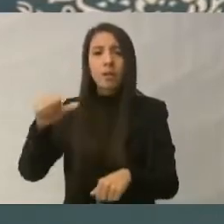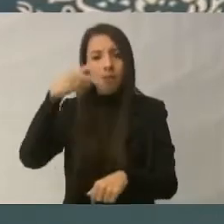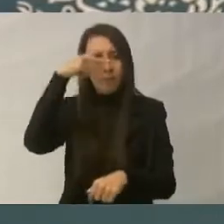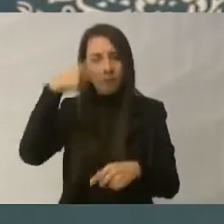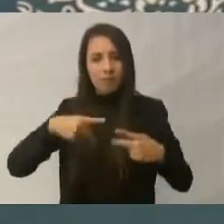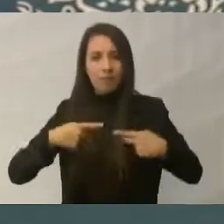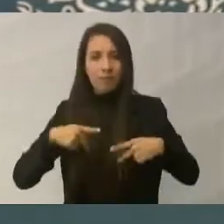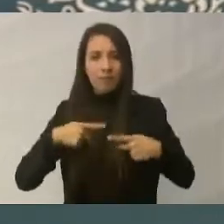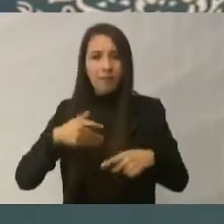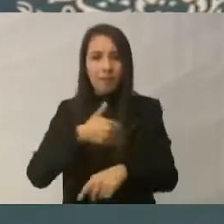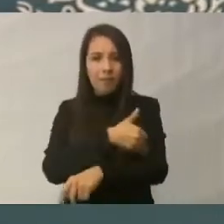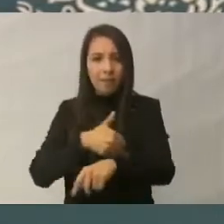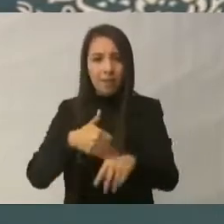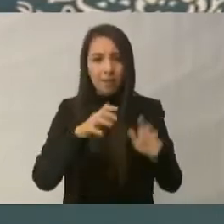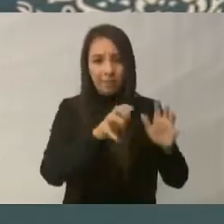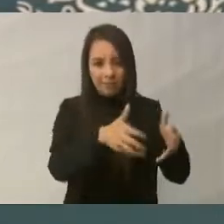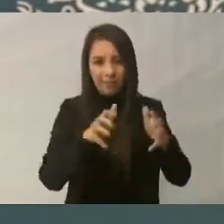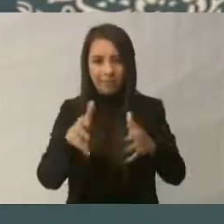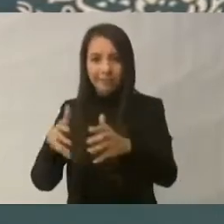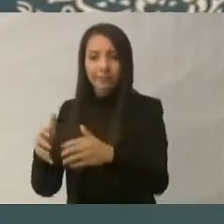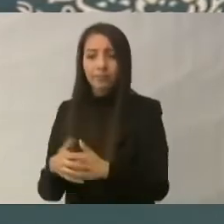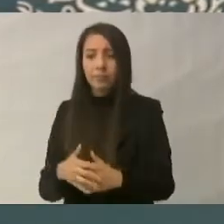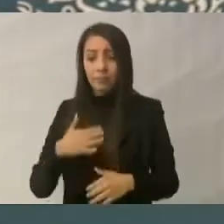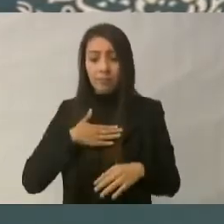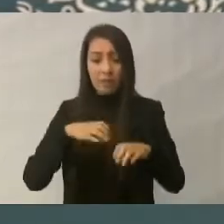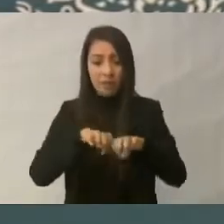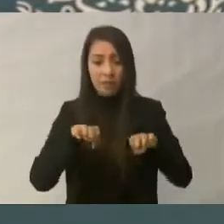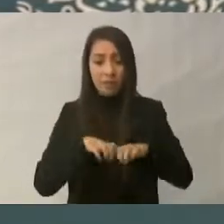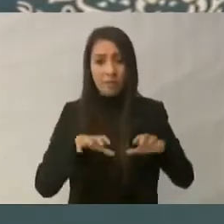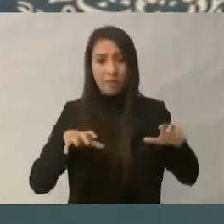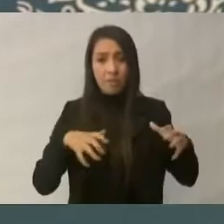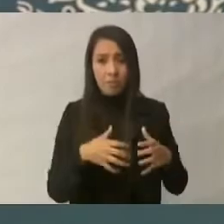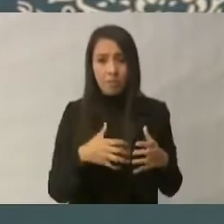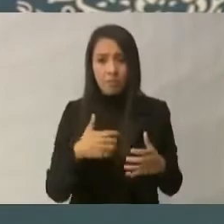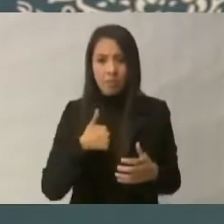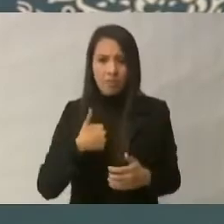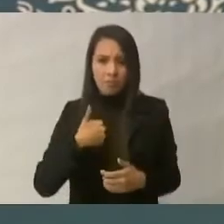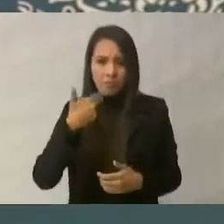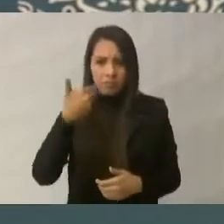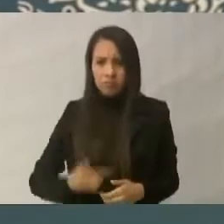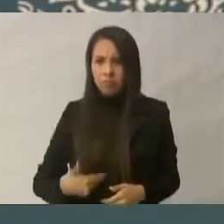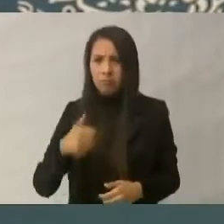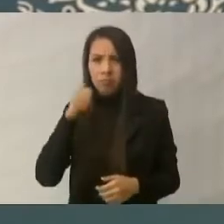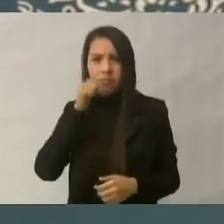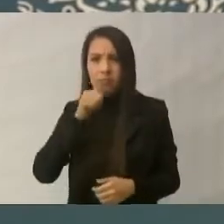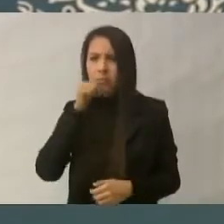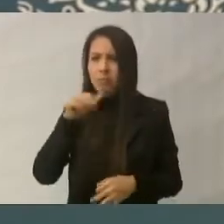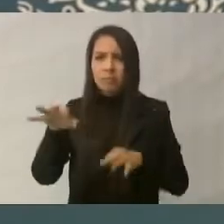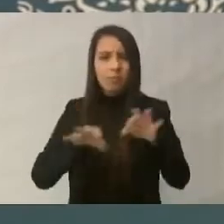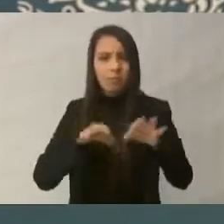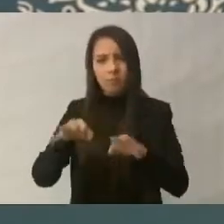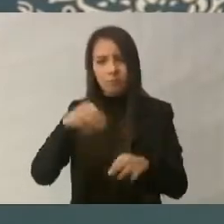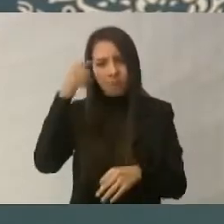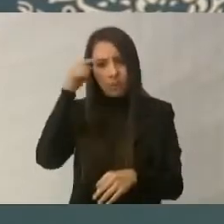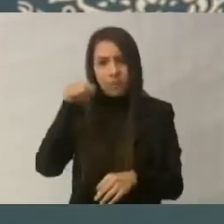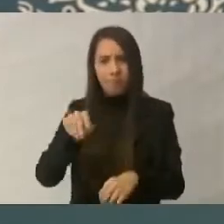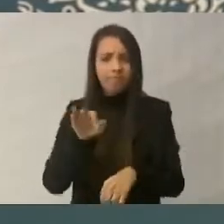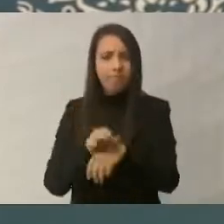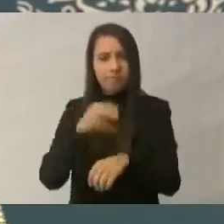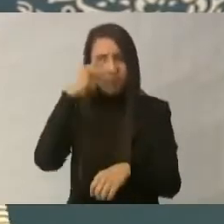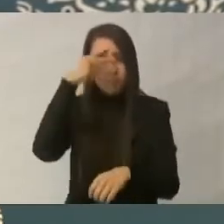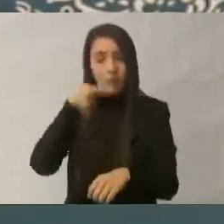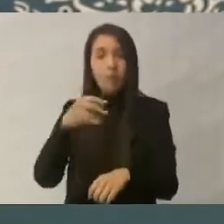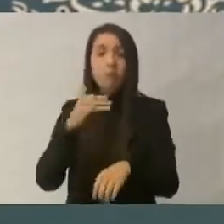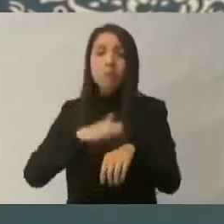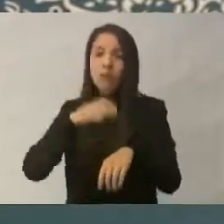Mi equipo y su servidora estamos siempre para trabajar conjuntamente y particularmente aquí, en la frontera norte. Muchas